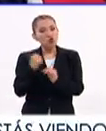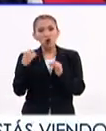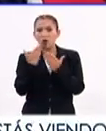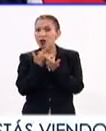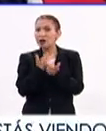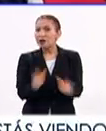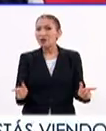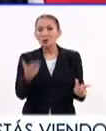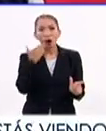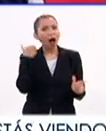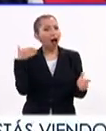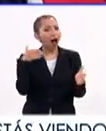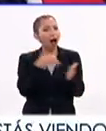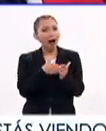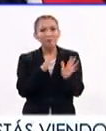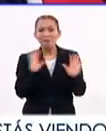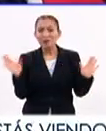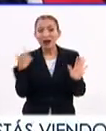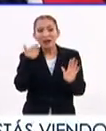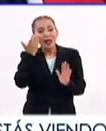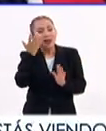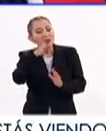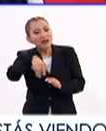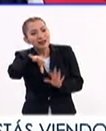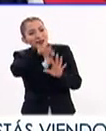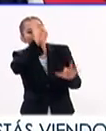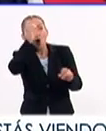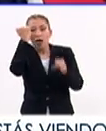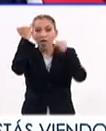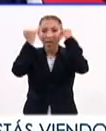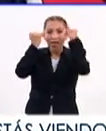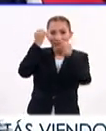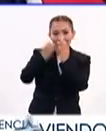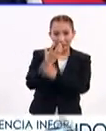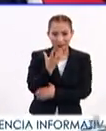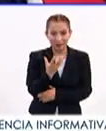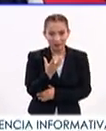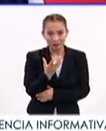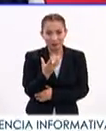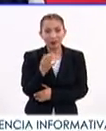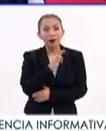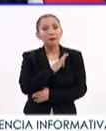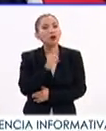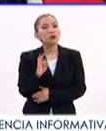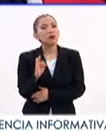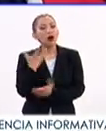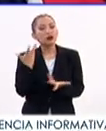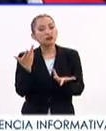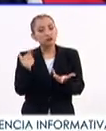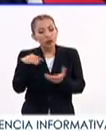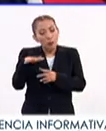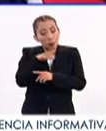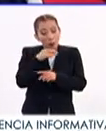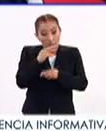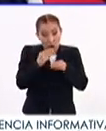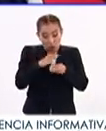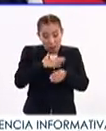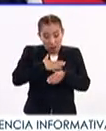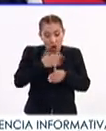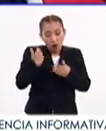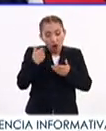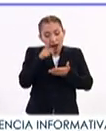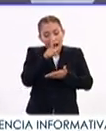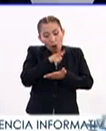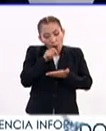fronteras, que aguarda ser descubierto o inventado y que podemos darle forma a nuestro mundo mediante